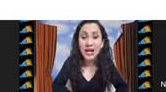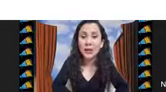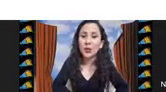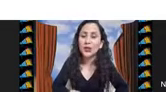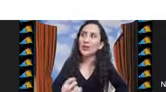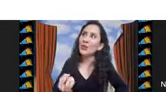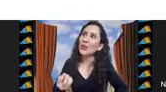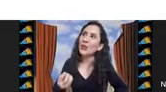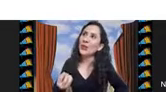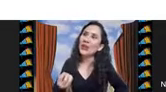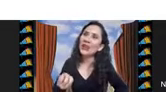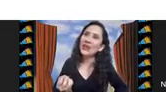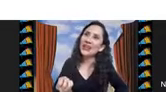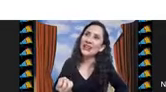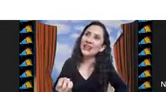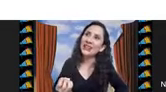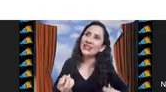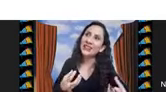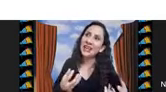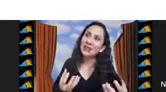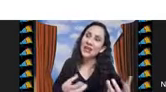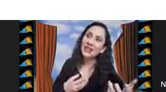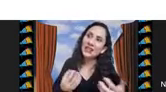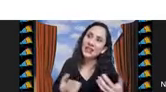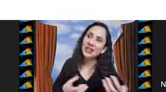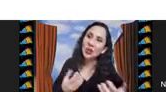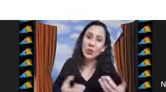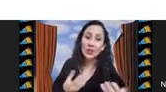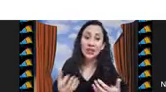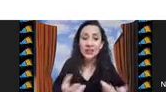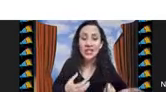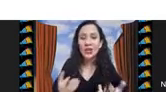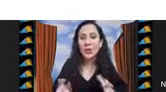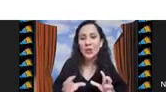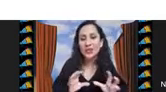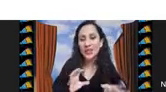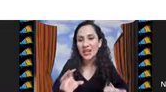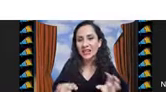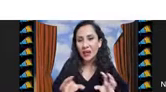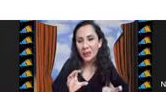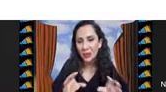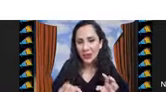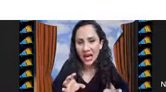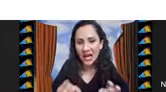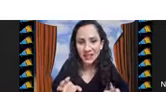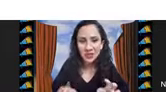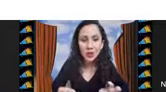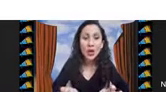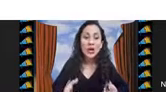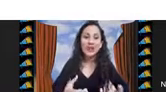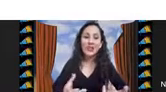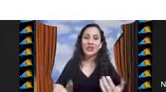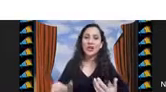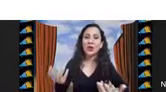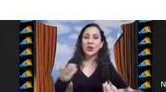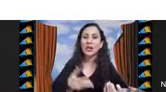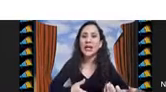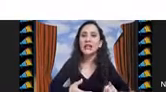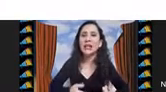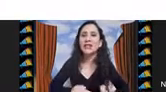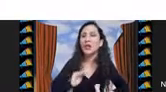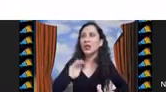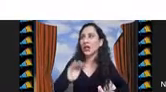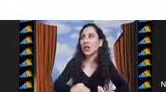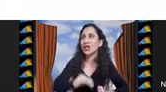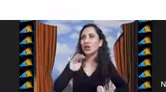aprendizaje pues es muy importante ver que las las medidas que estoy utilizando pues sean las apropiadas ¿no? que estén